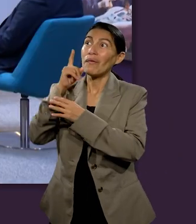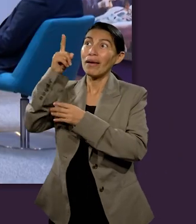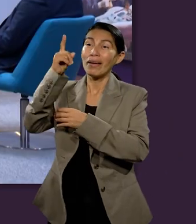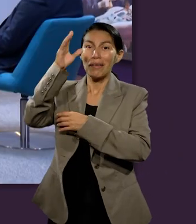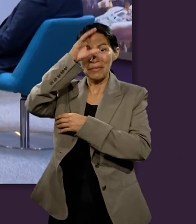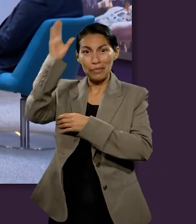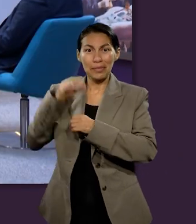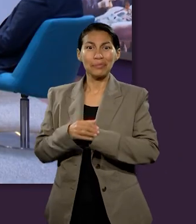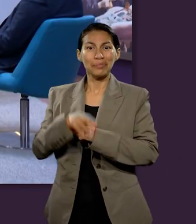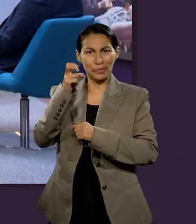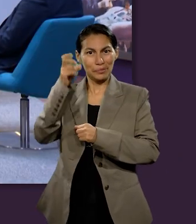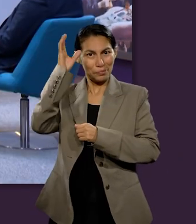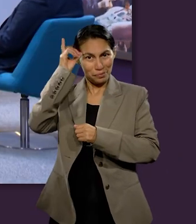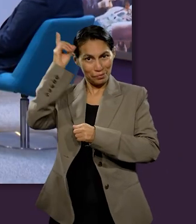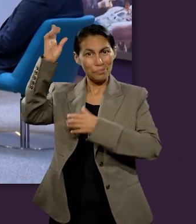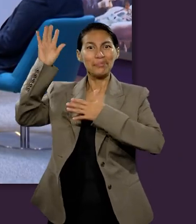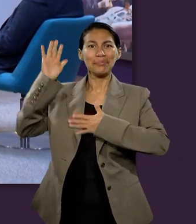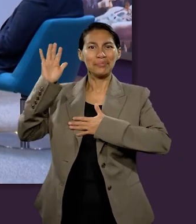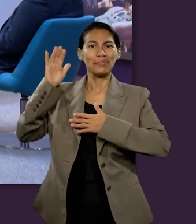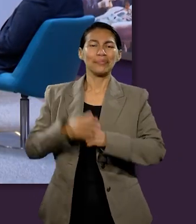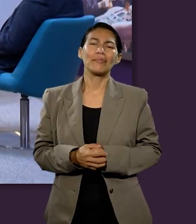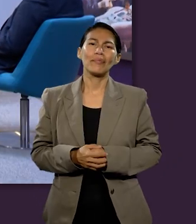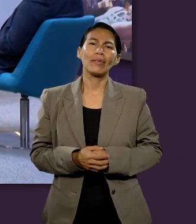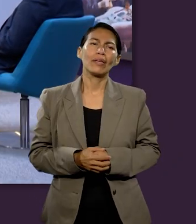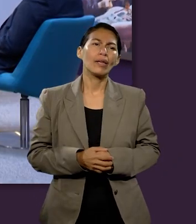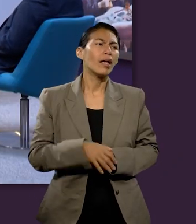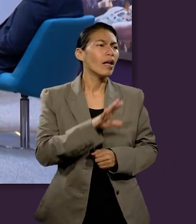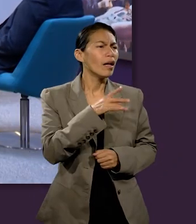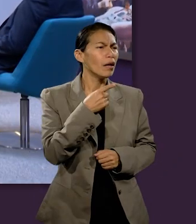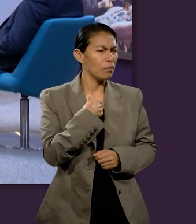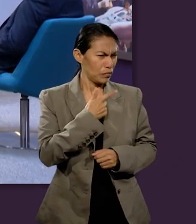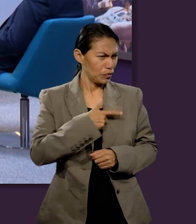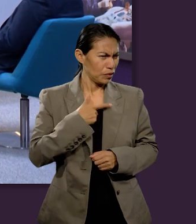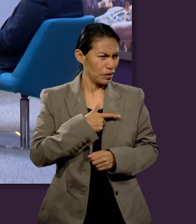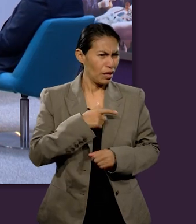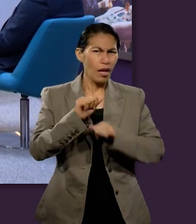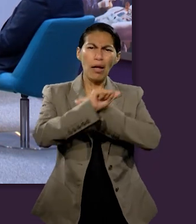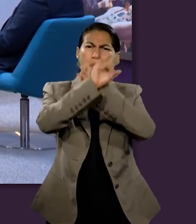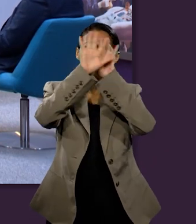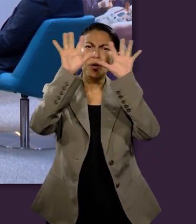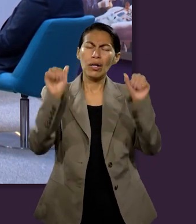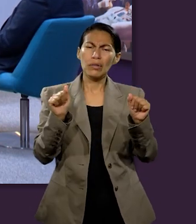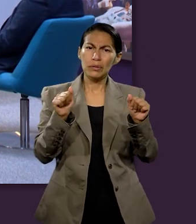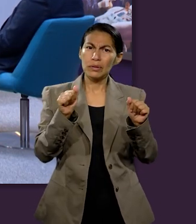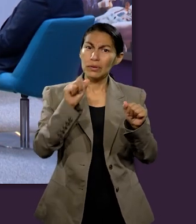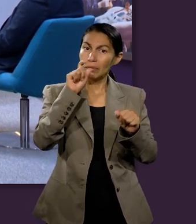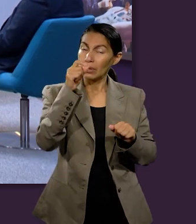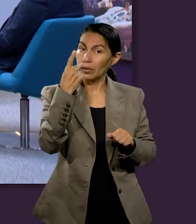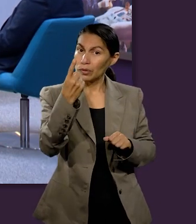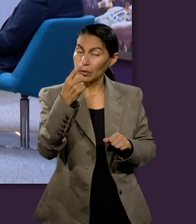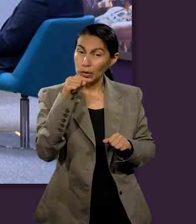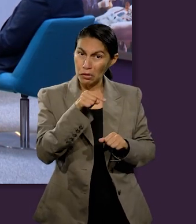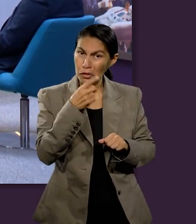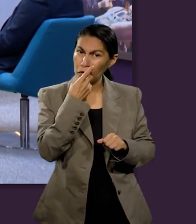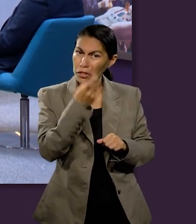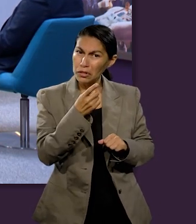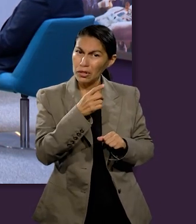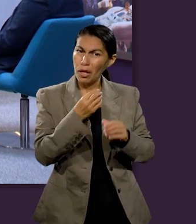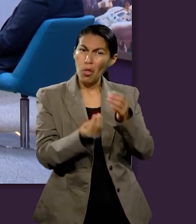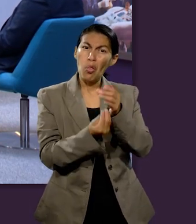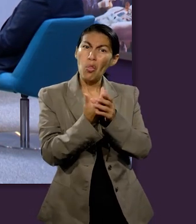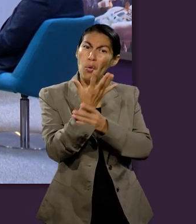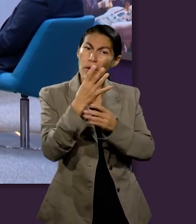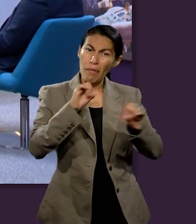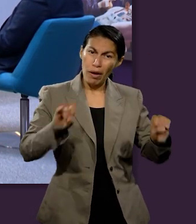Para ello, Noemí, me gustaría hablar sobre lo que dice Apocalipsis 21. Aquí se nos habla